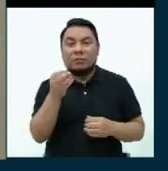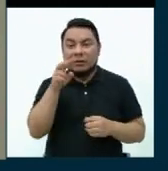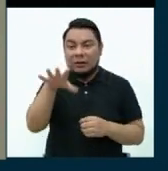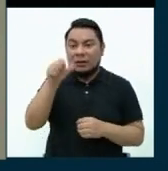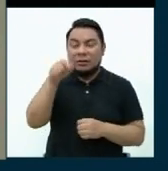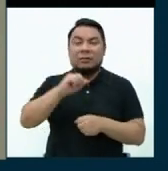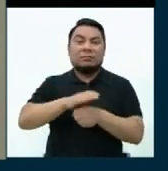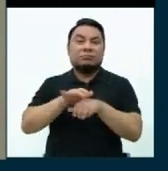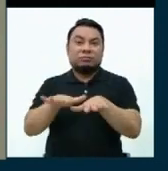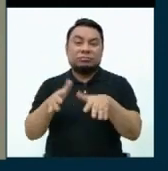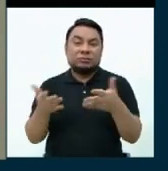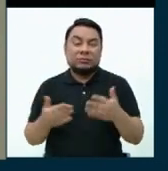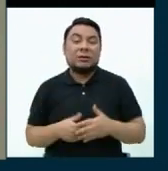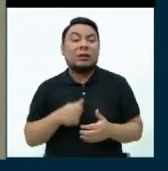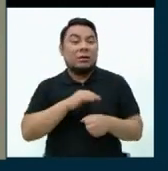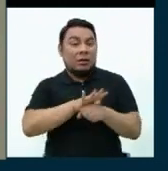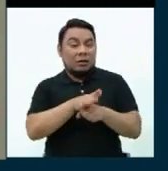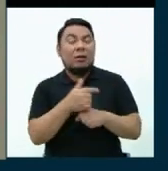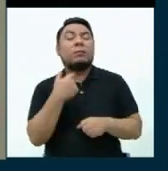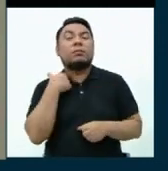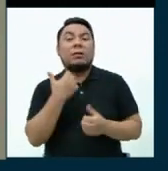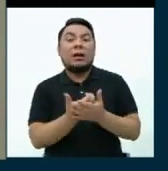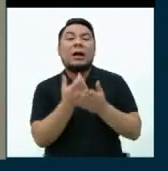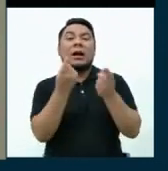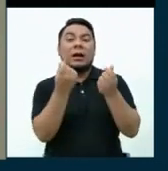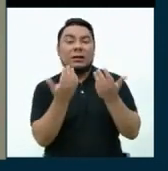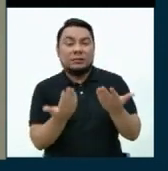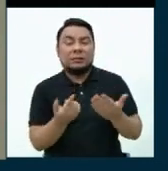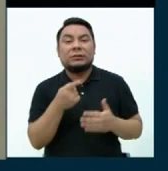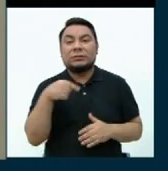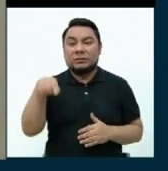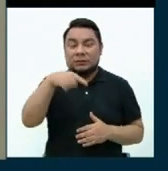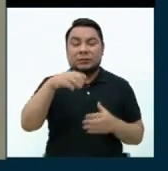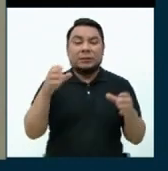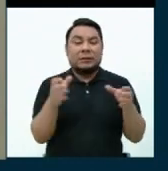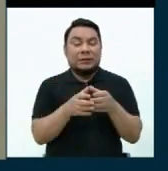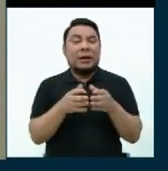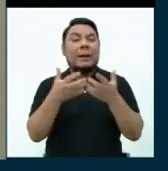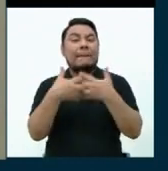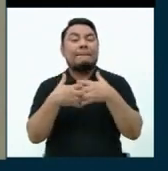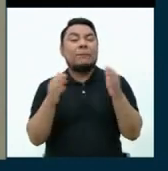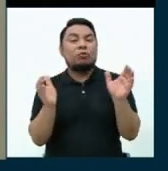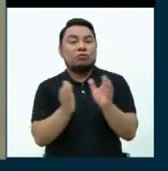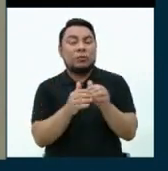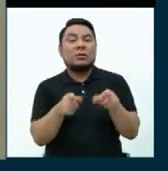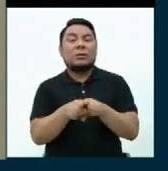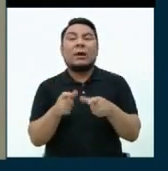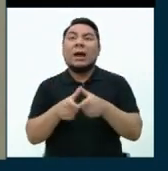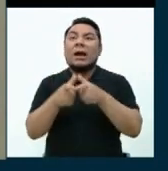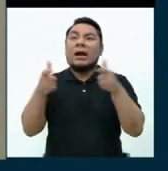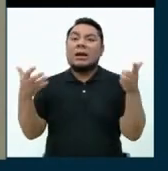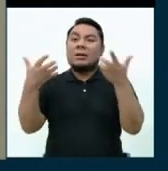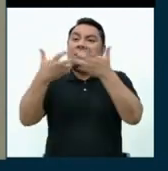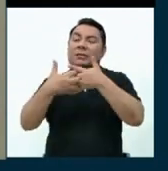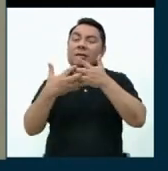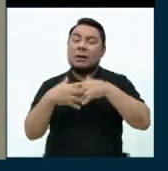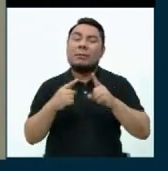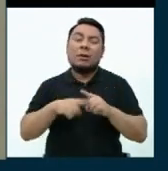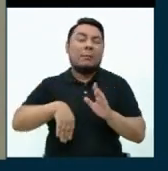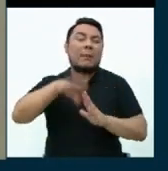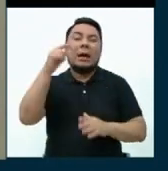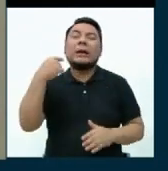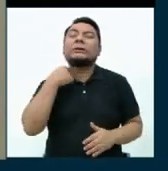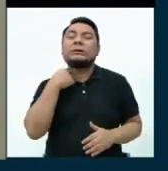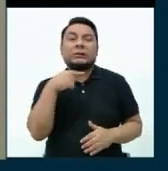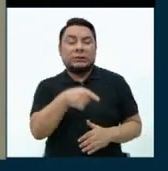El COVID ha afectado nuestra economía, no solamente a las pequeñas empresas, sino también a las grandes empresas, pero las más afectadas